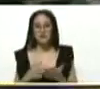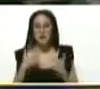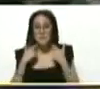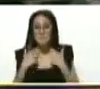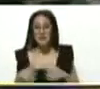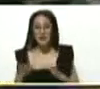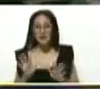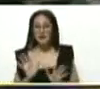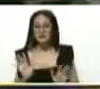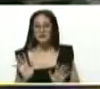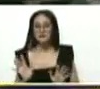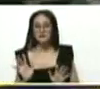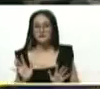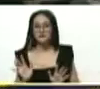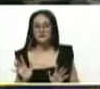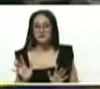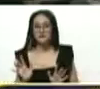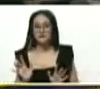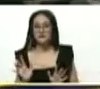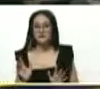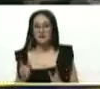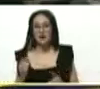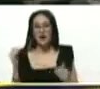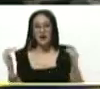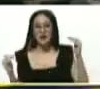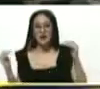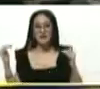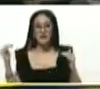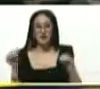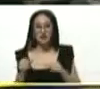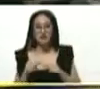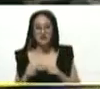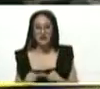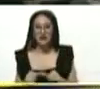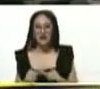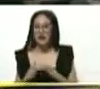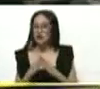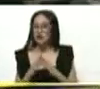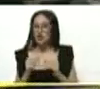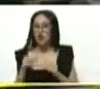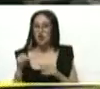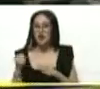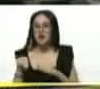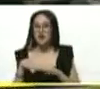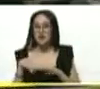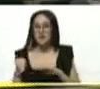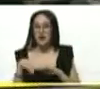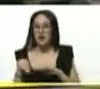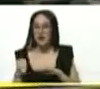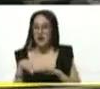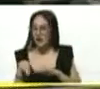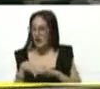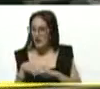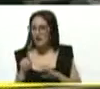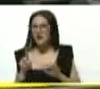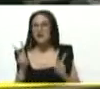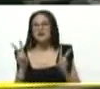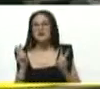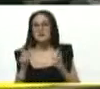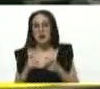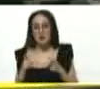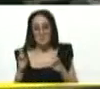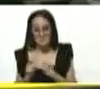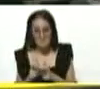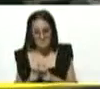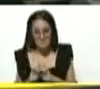coyunturalmente, y para que los equilibrios se mantengan a todo nivel. De la macroeconomía, de la